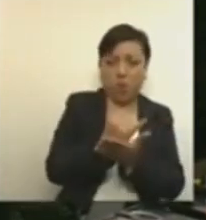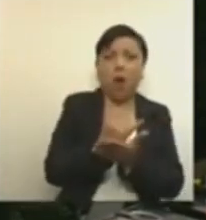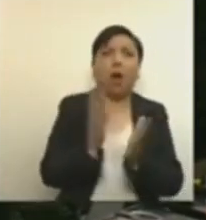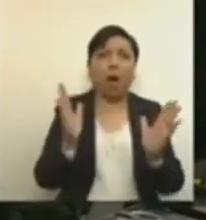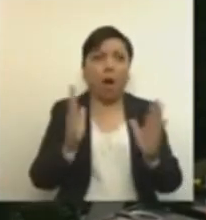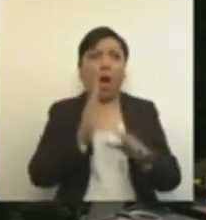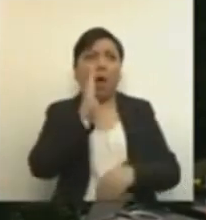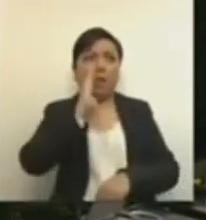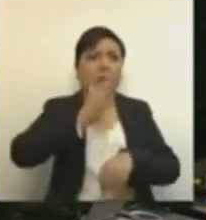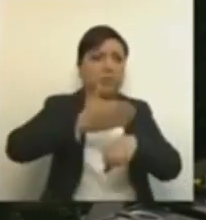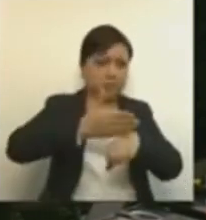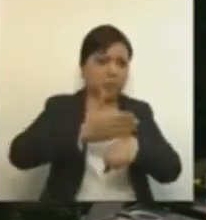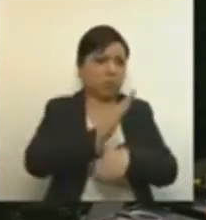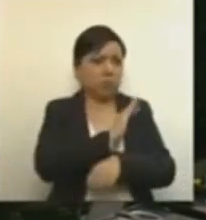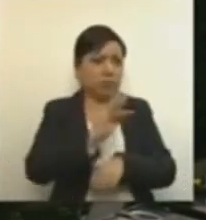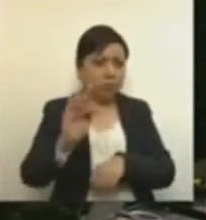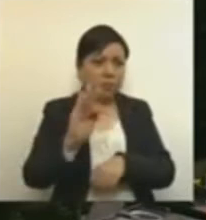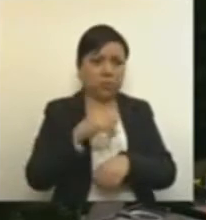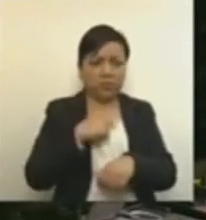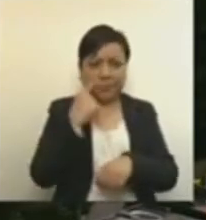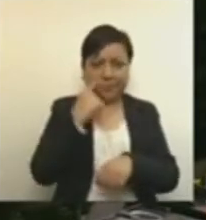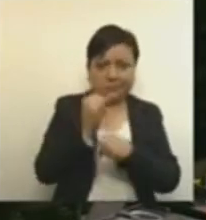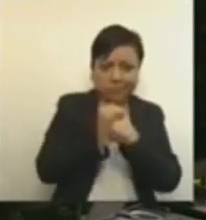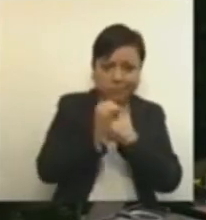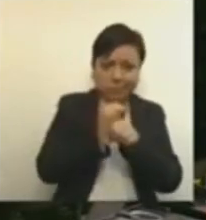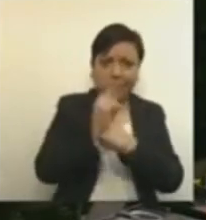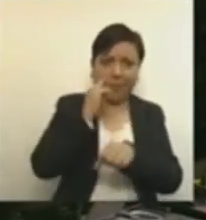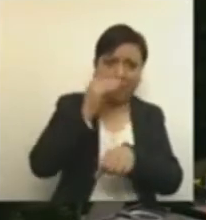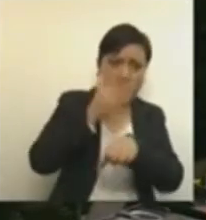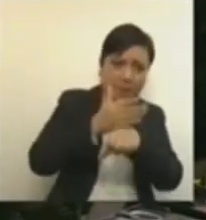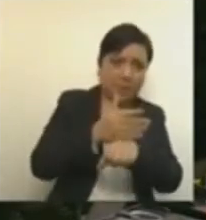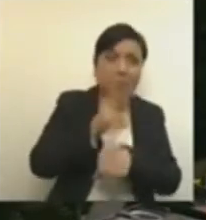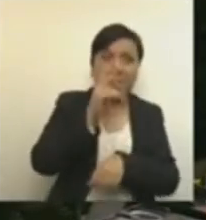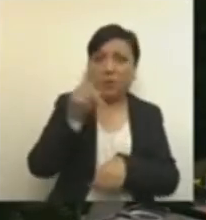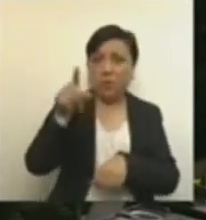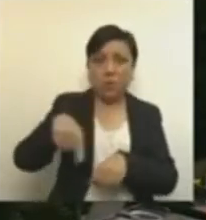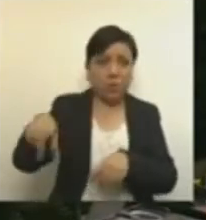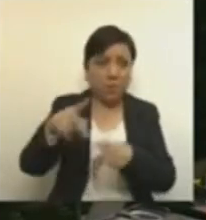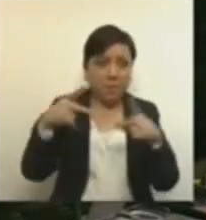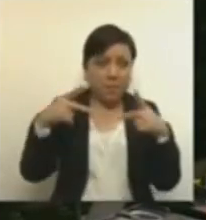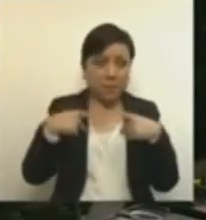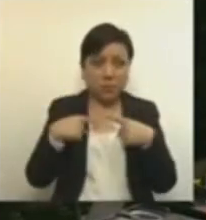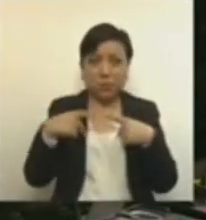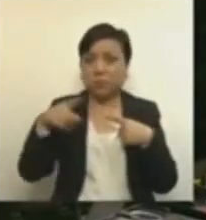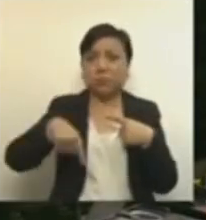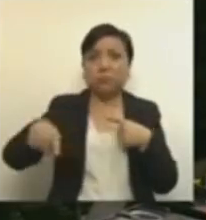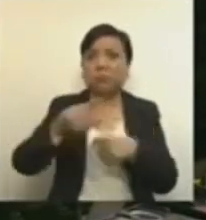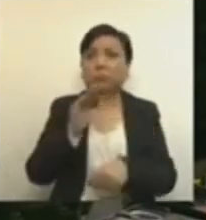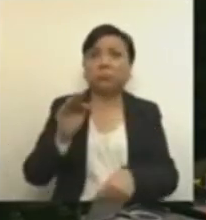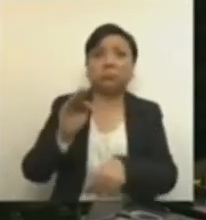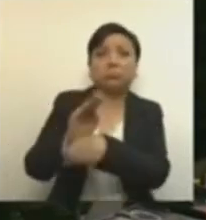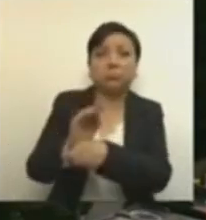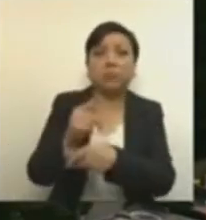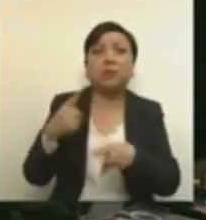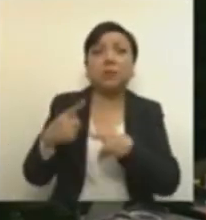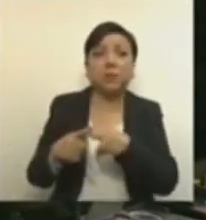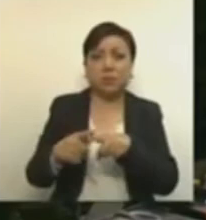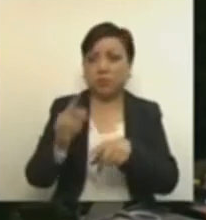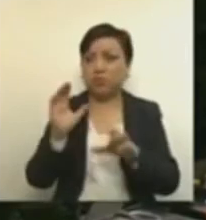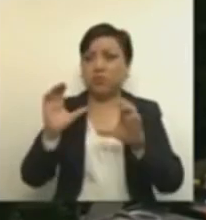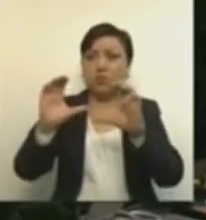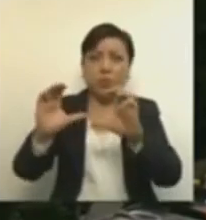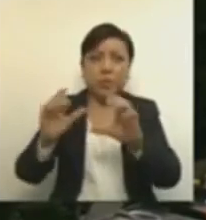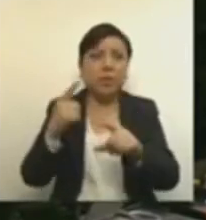destruir por completo a la Comisión, arrojará a las víctimas a un Estado absoluto de indefensión y favorecerá